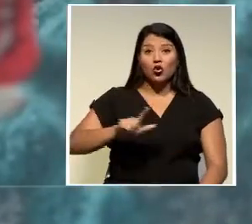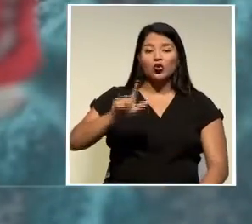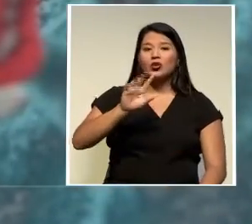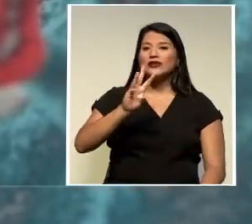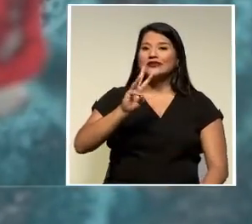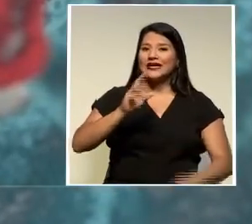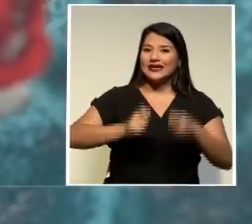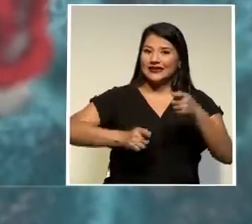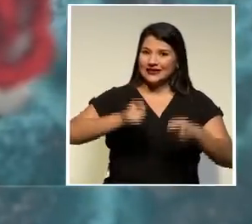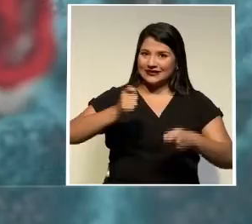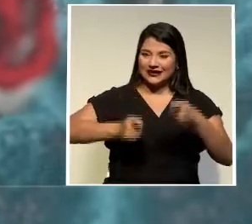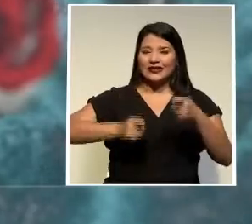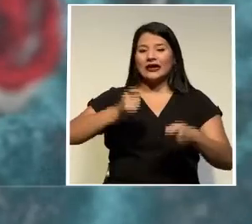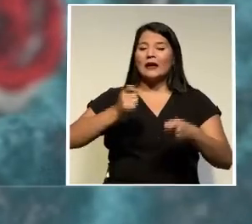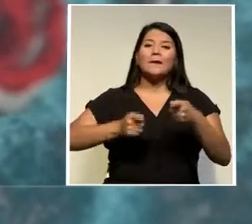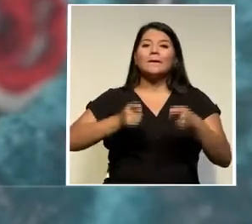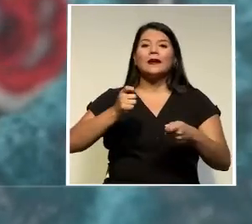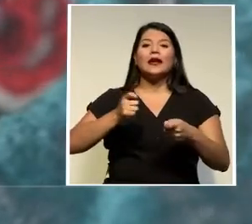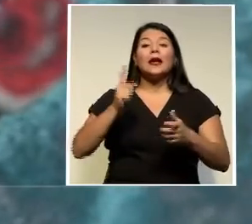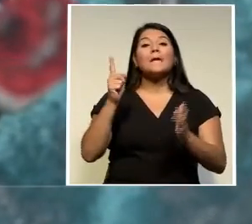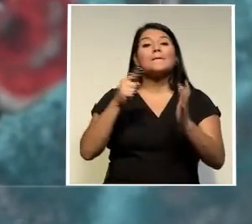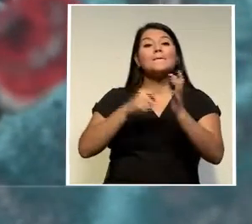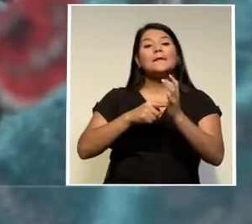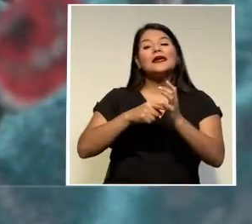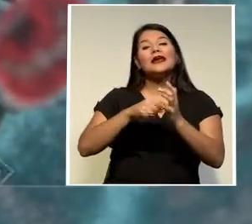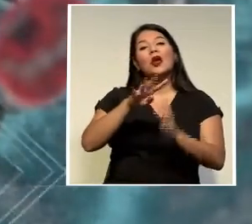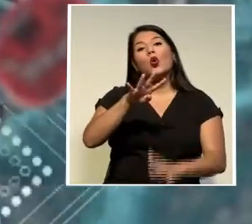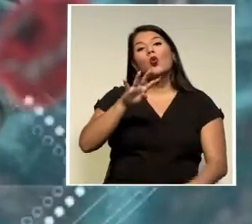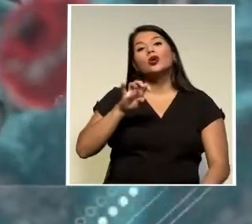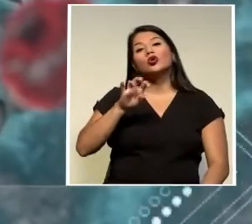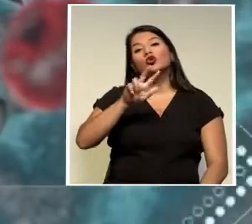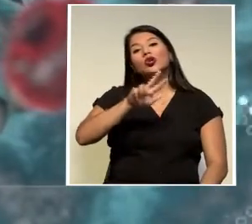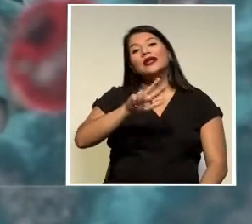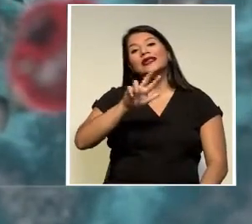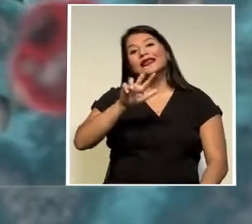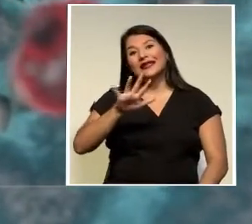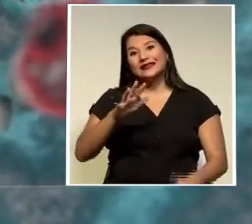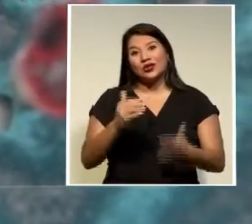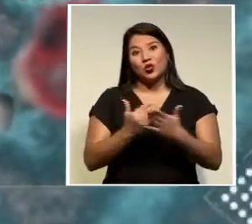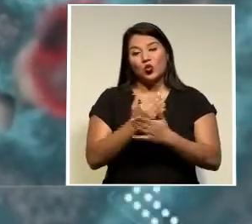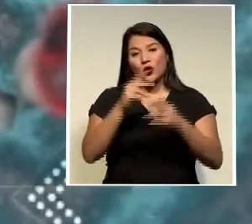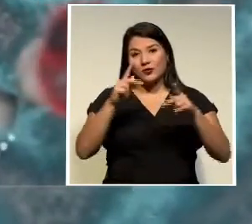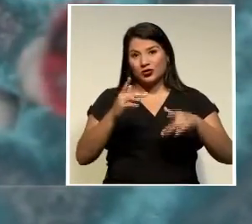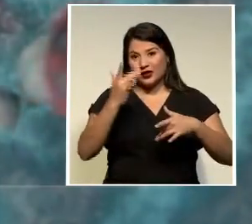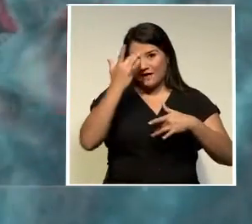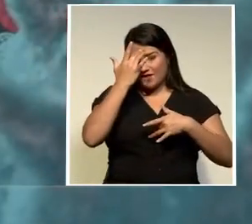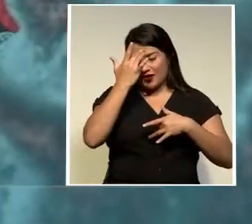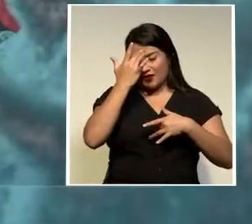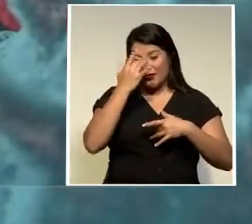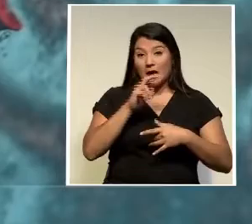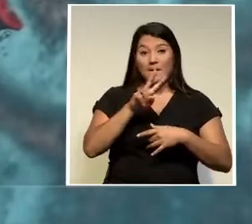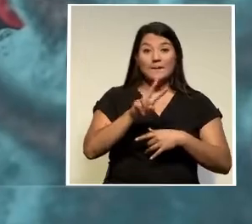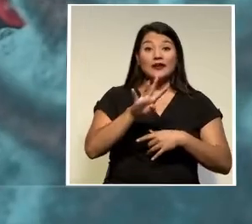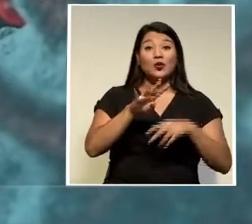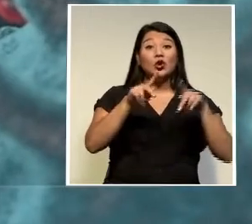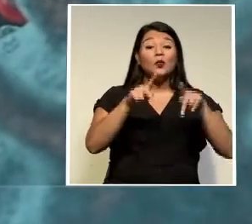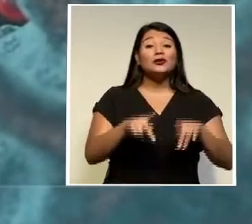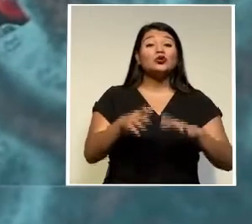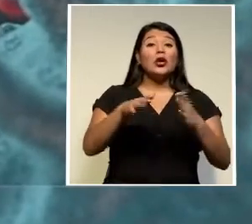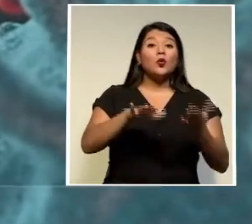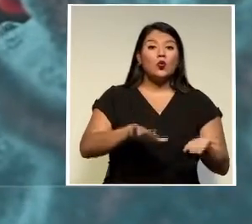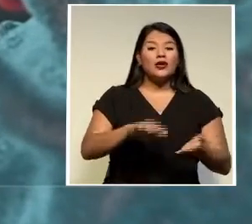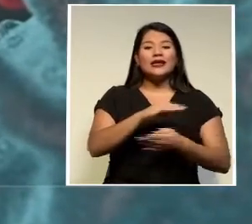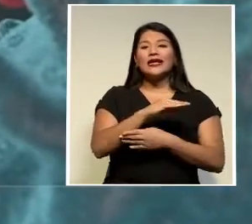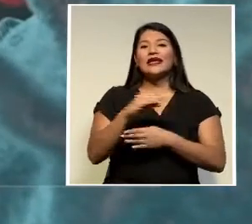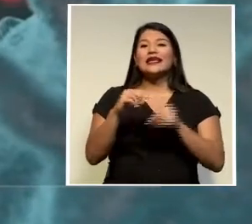de septiembre se registraron 1.435 nuevos casos 24 fallecimientos y se